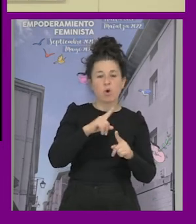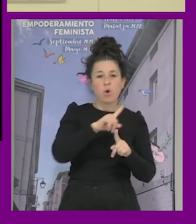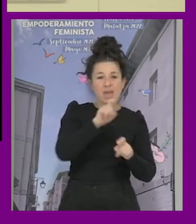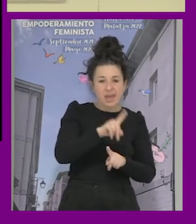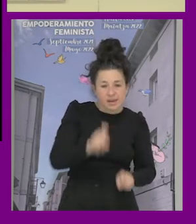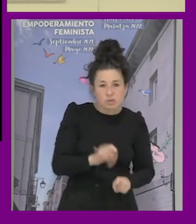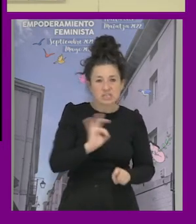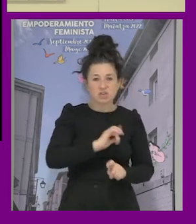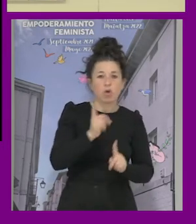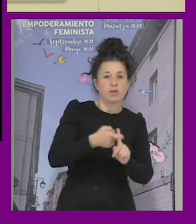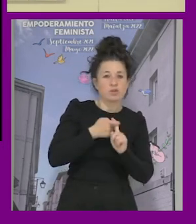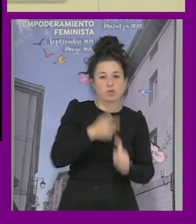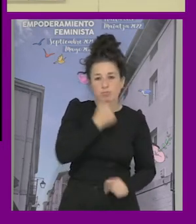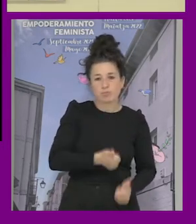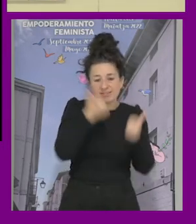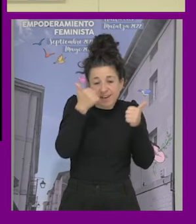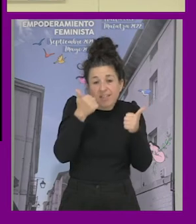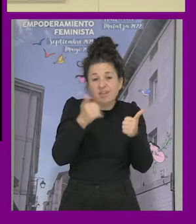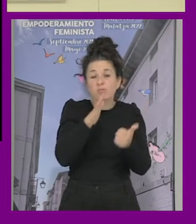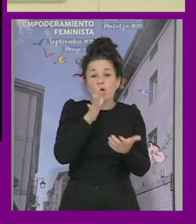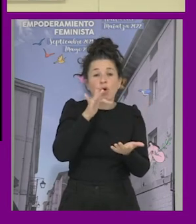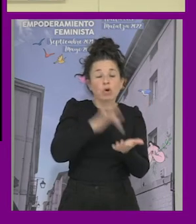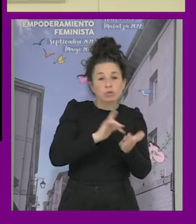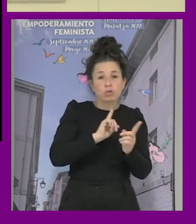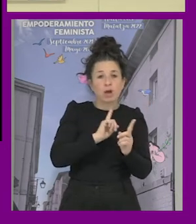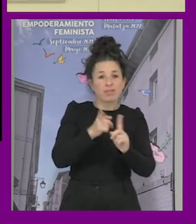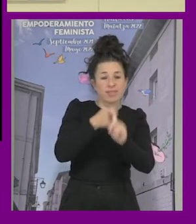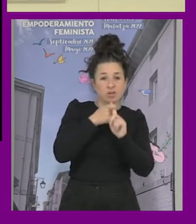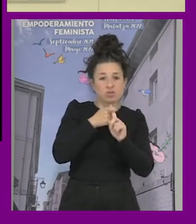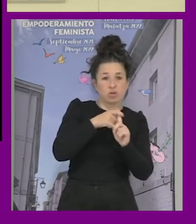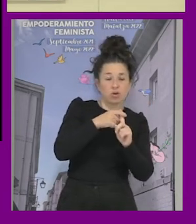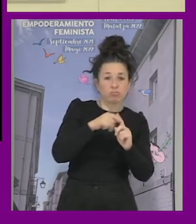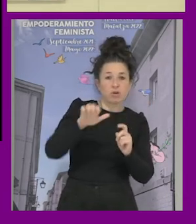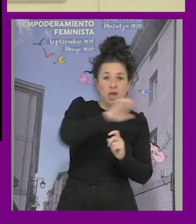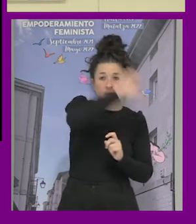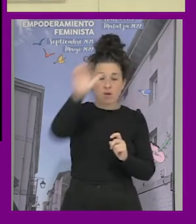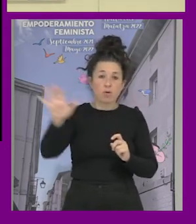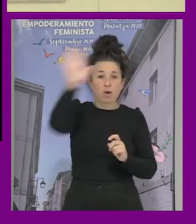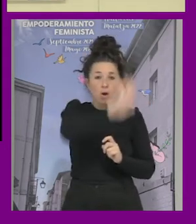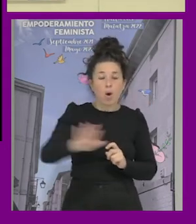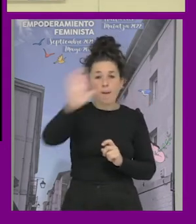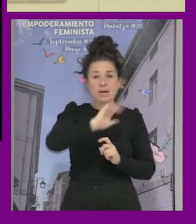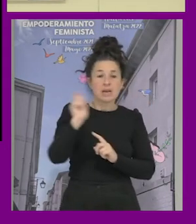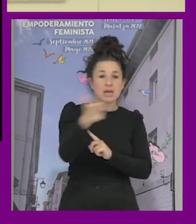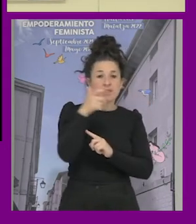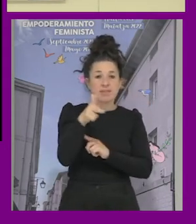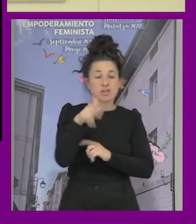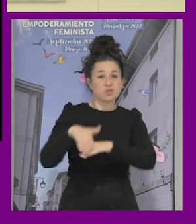desde este marco es mucho más fácil porque vamos a hacer un diagnóstico por ejemplo a nivel europeo la agencia de derechos fundamentales hace un diagnóstico